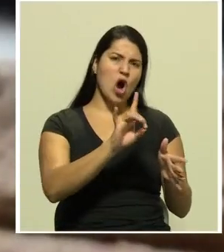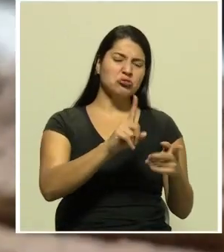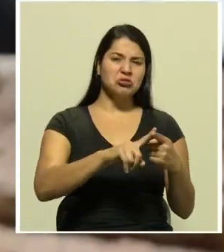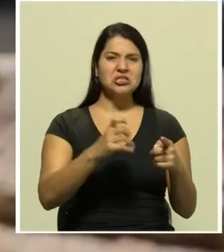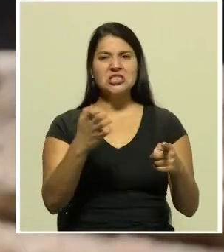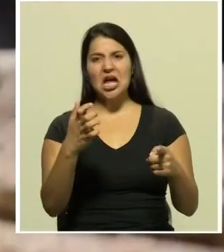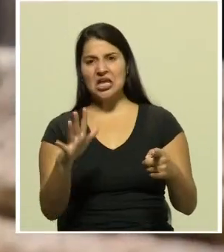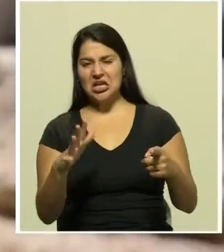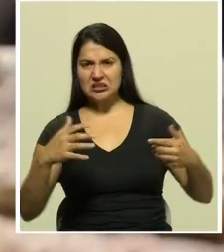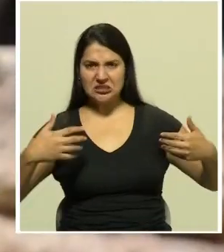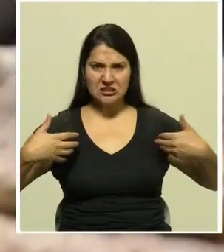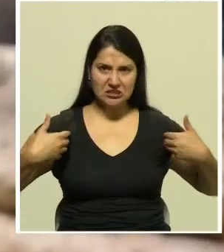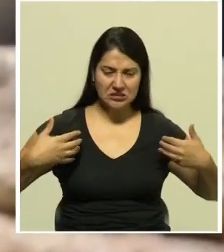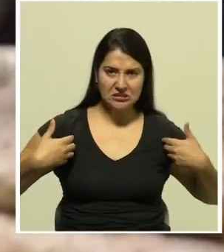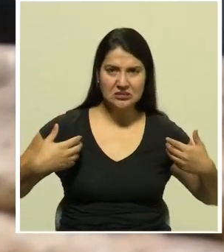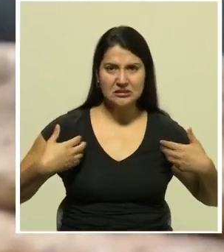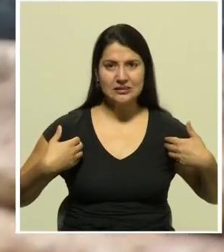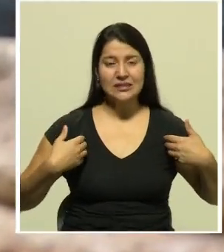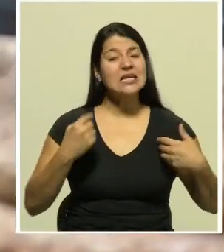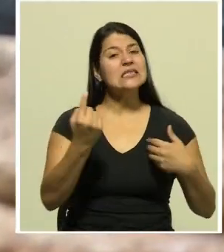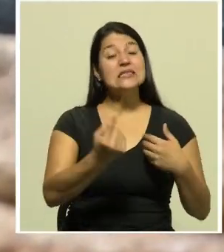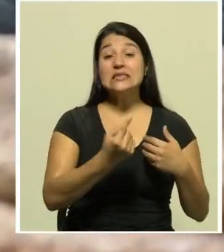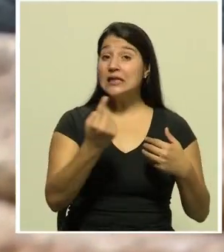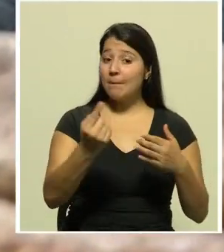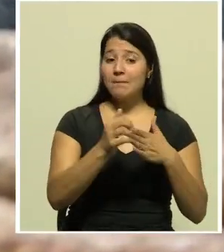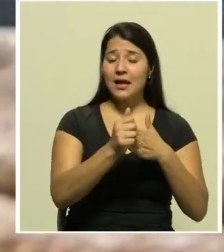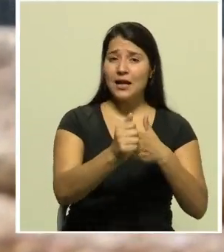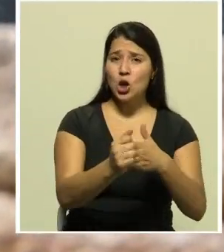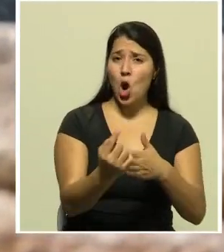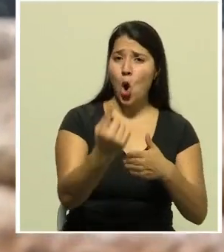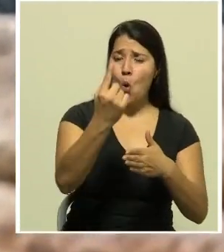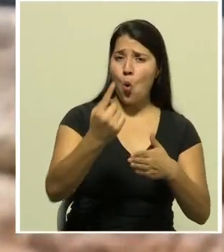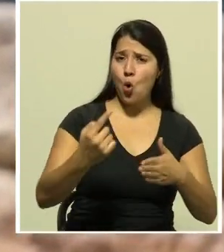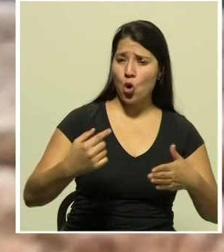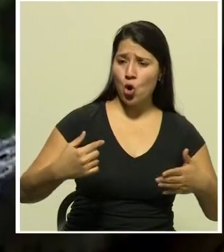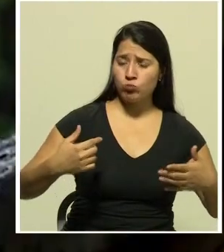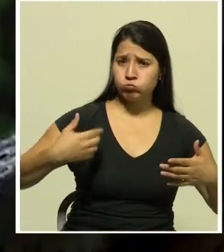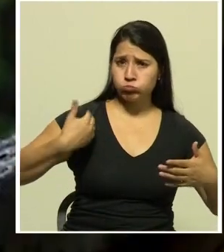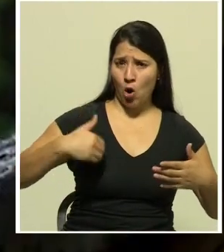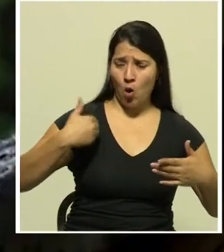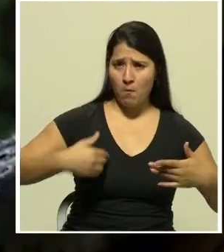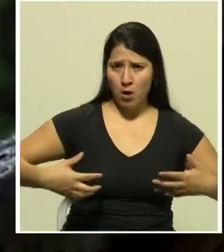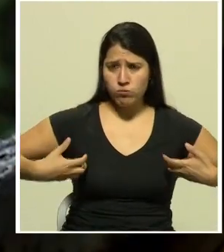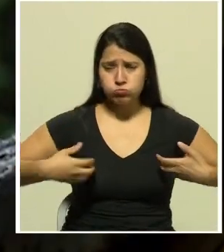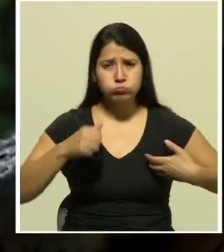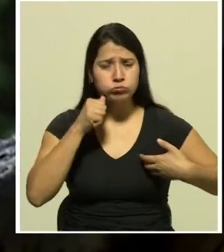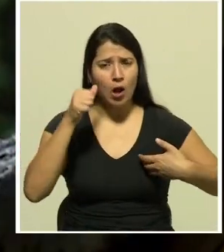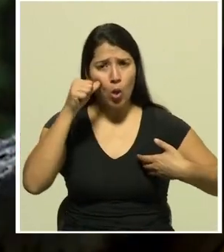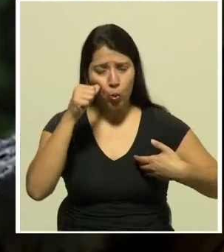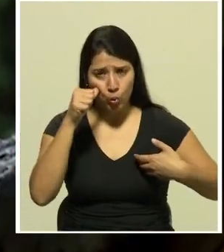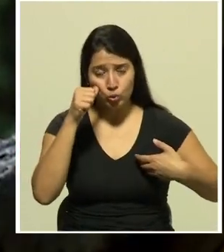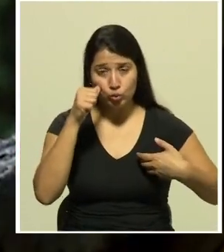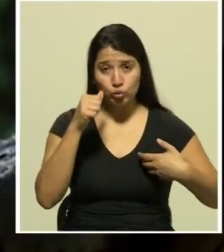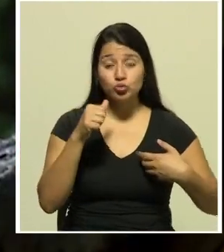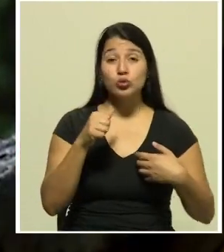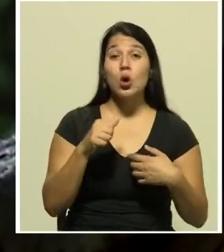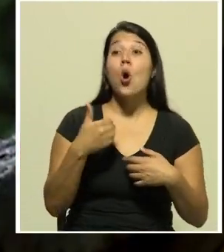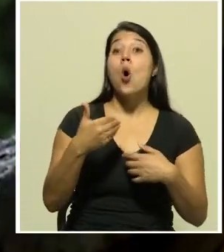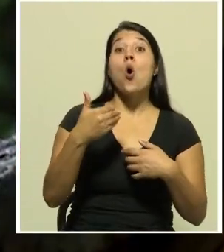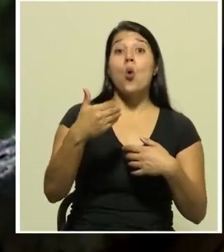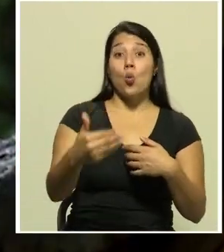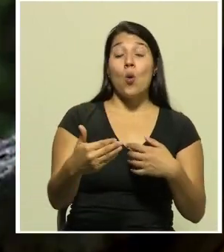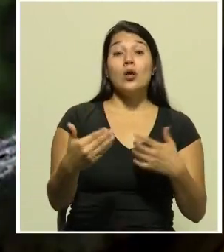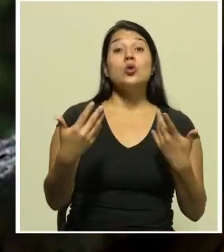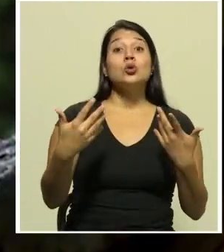constituidos en torno a un macho adulto sus hembras y sus crías los machos al madurar deben abandonar su